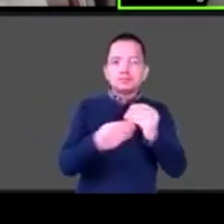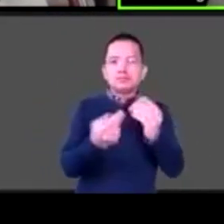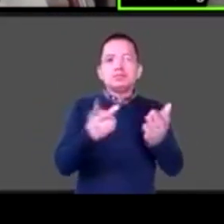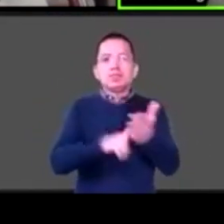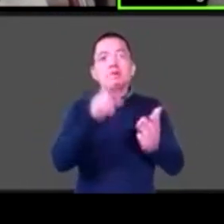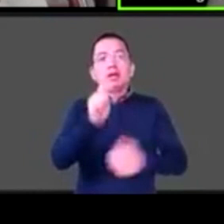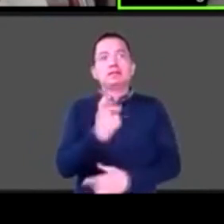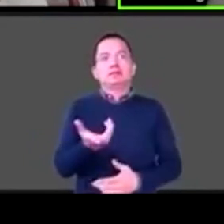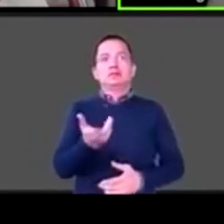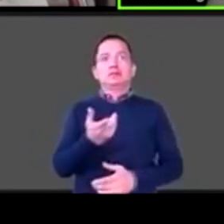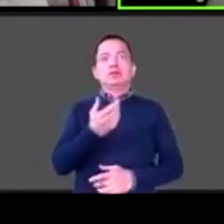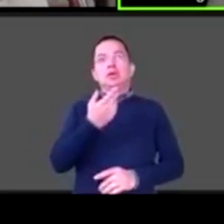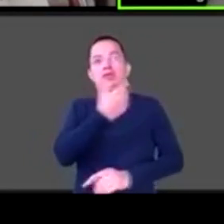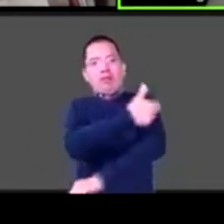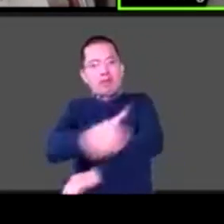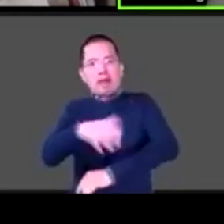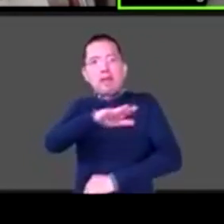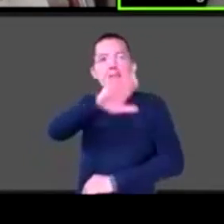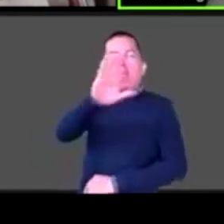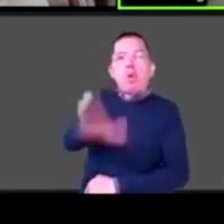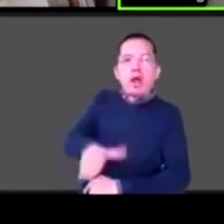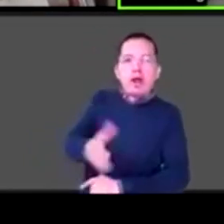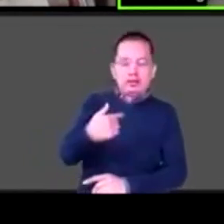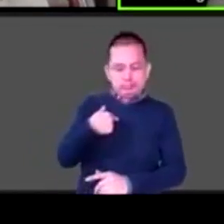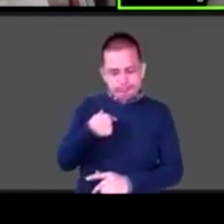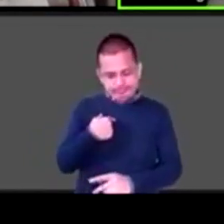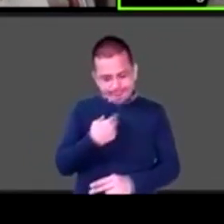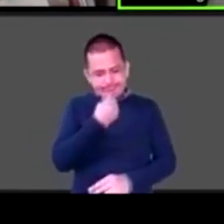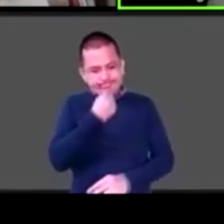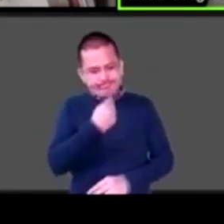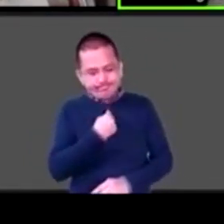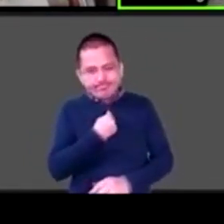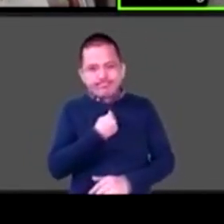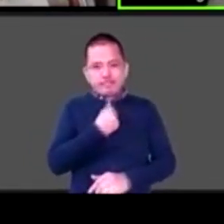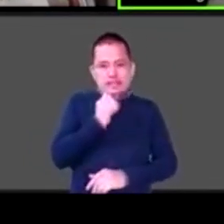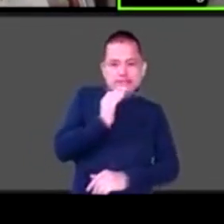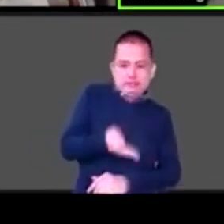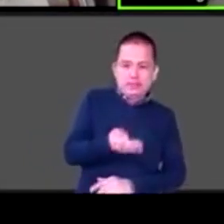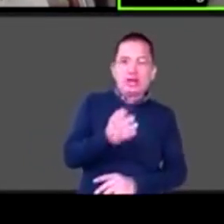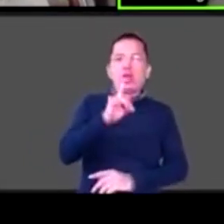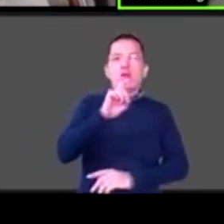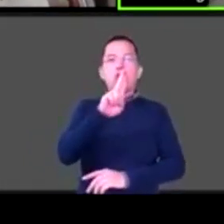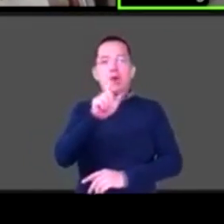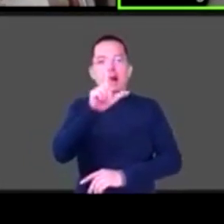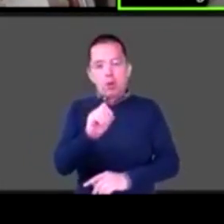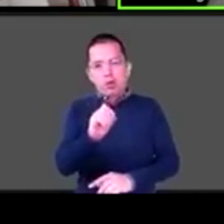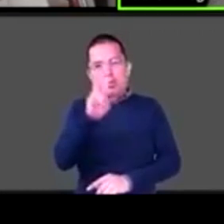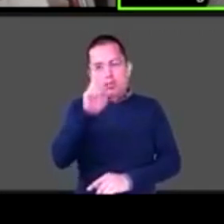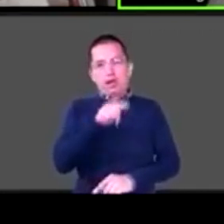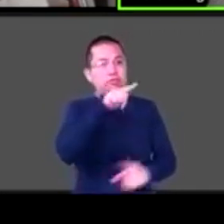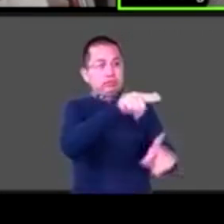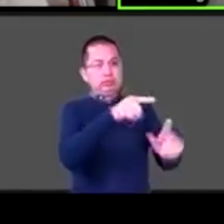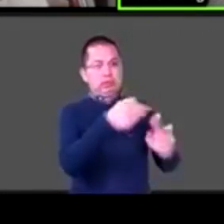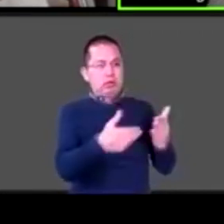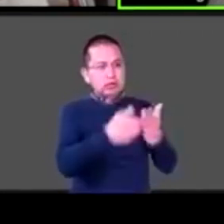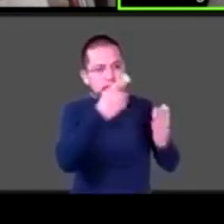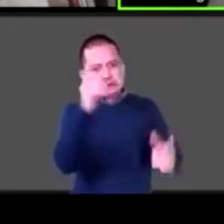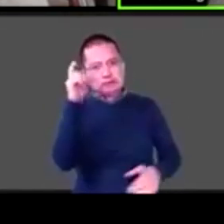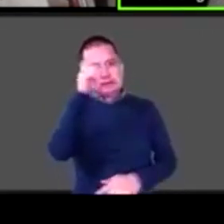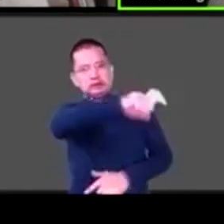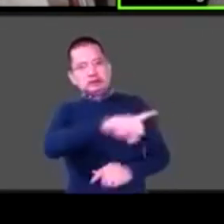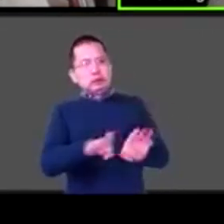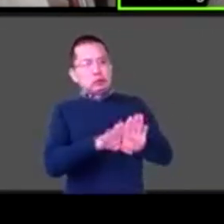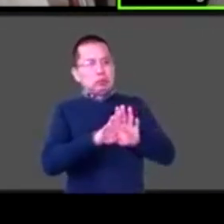sacado de onda, lo negaba todo, lloraba, pero estaba enojado. Pero es normal, ¿no? Entonces hemos hablado